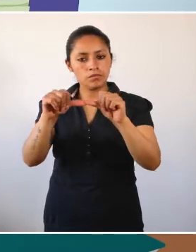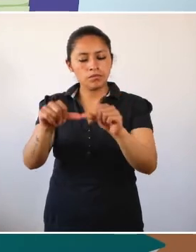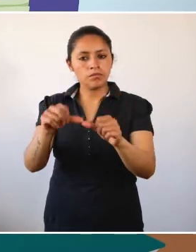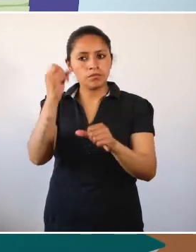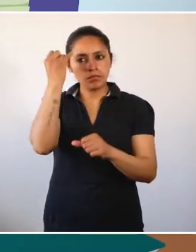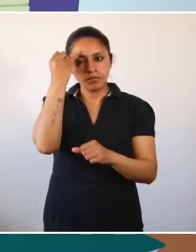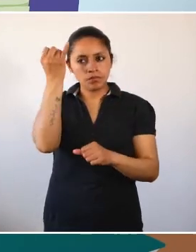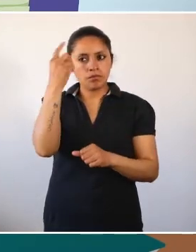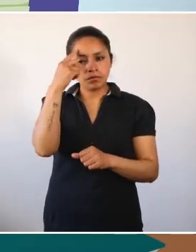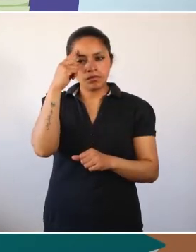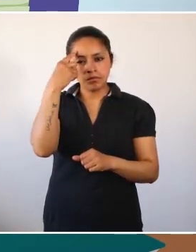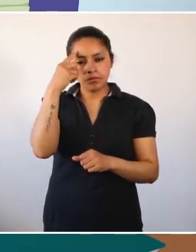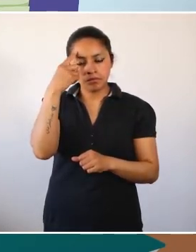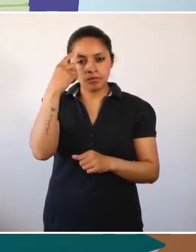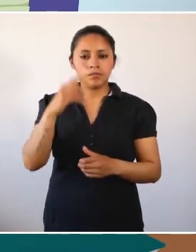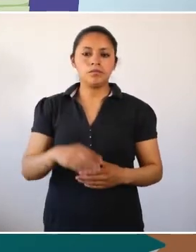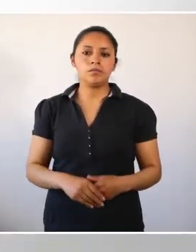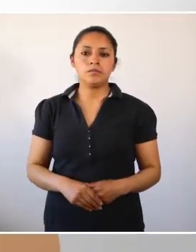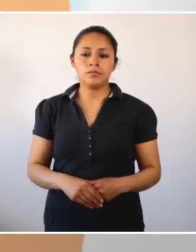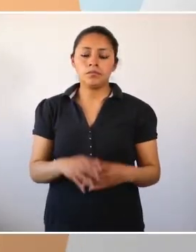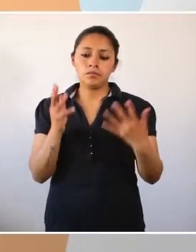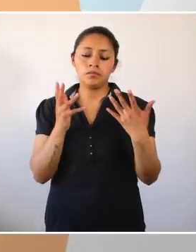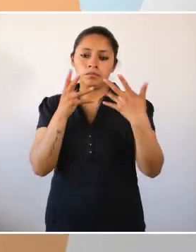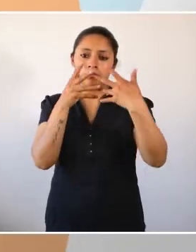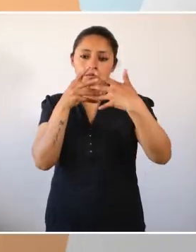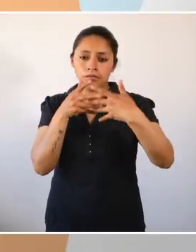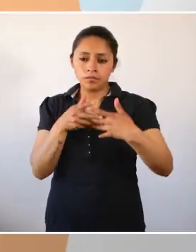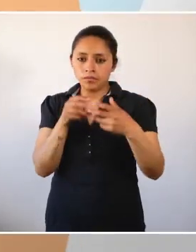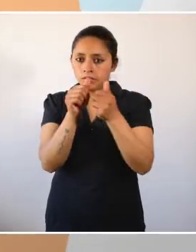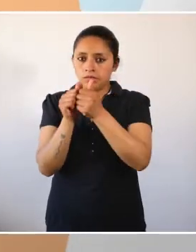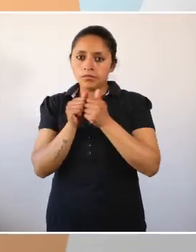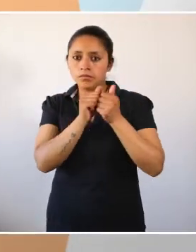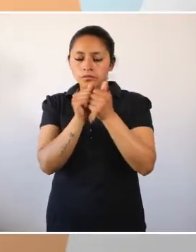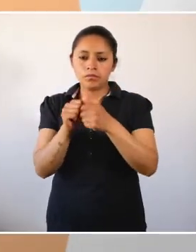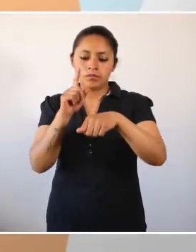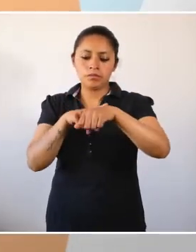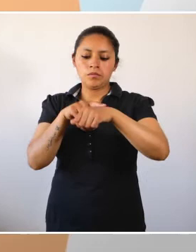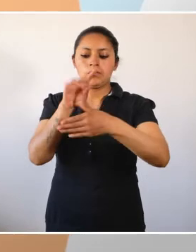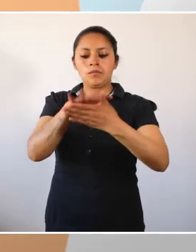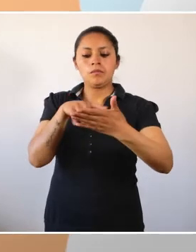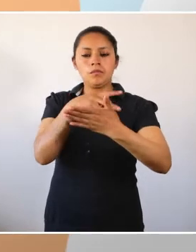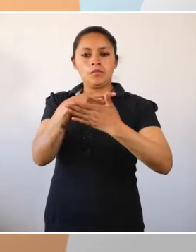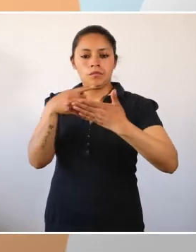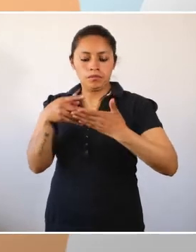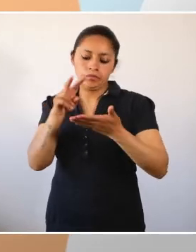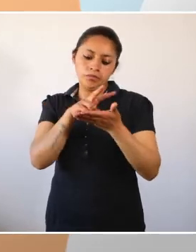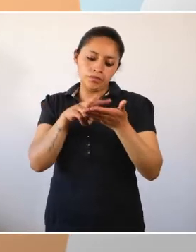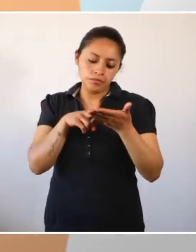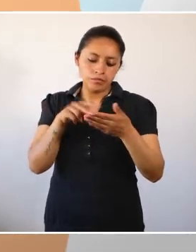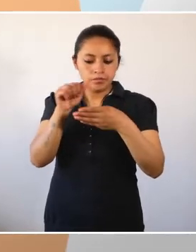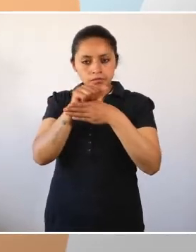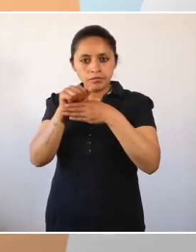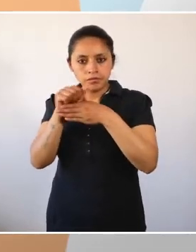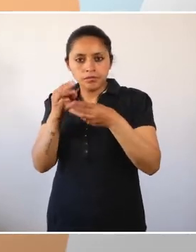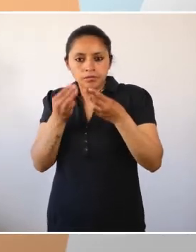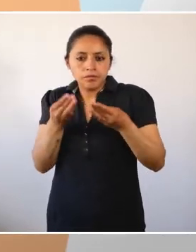promoviendo su pensamiento analítico. Acordemos de manera conjunta el horario de estudio, lectura y repaso de